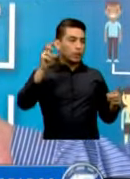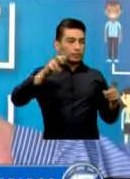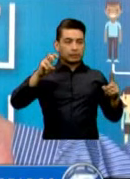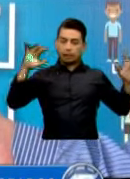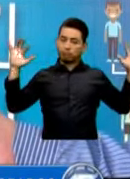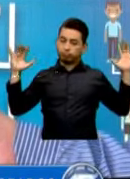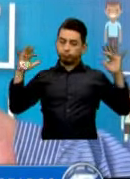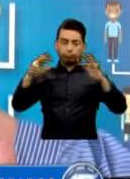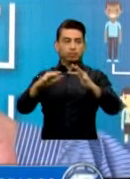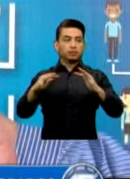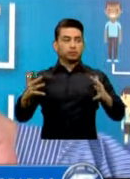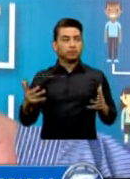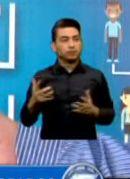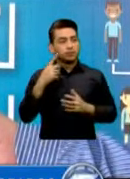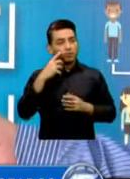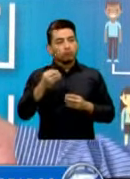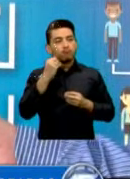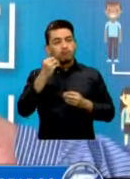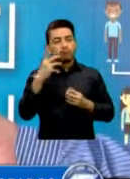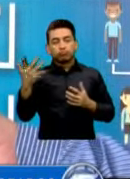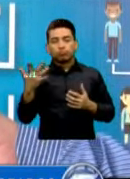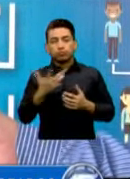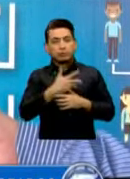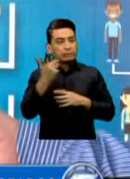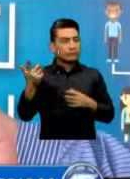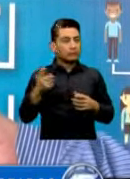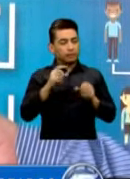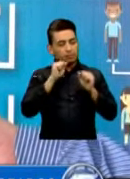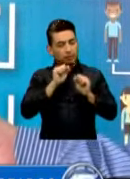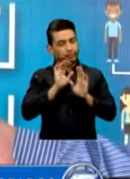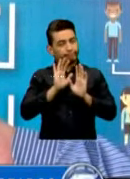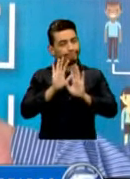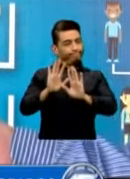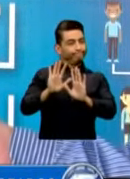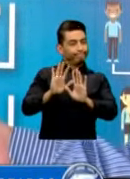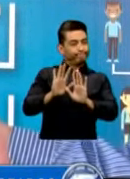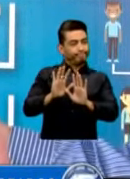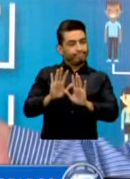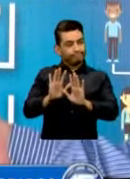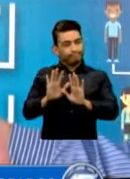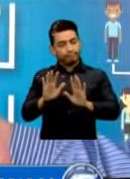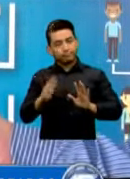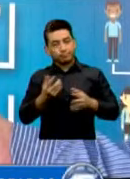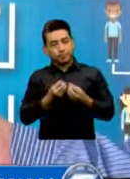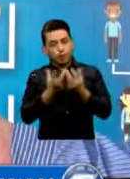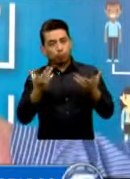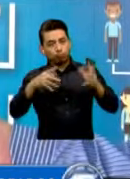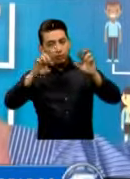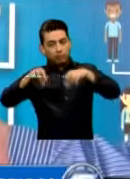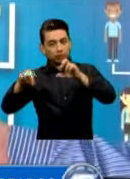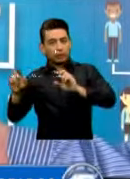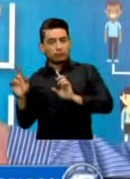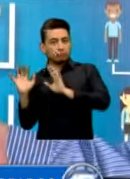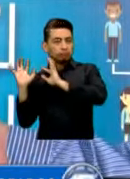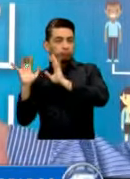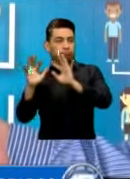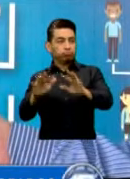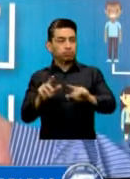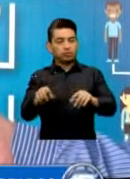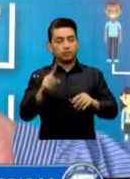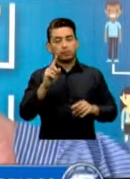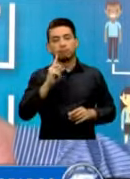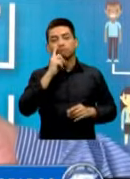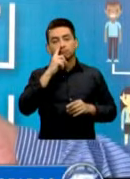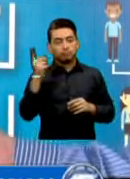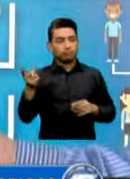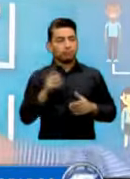todos los conciertos Pero si podemos evitarlos Pues sería mejor Porque si hay una gran afluencia Ahorita para hisopados Y están saliendo también En mayor cantidad Los